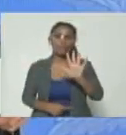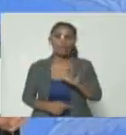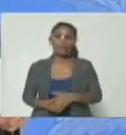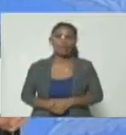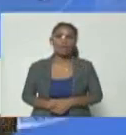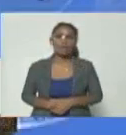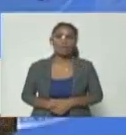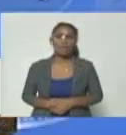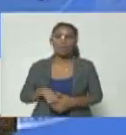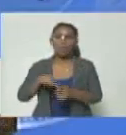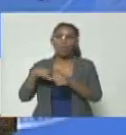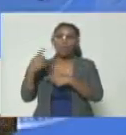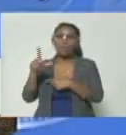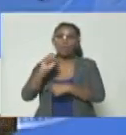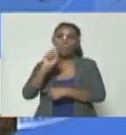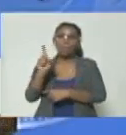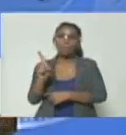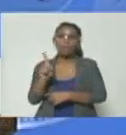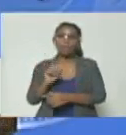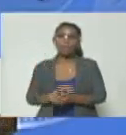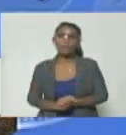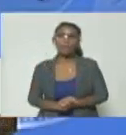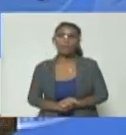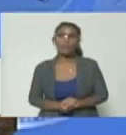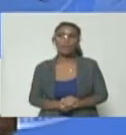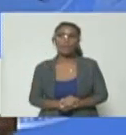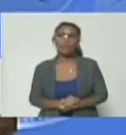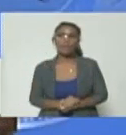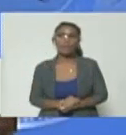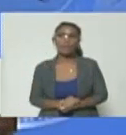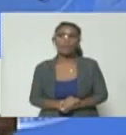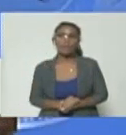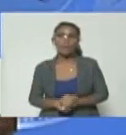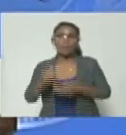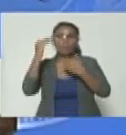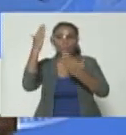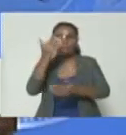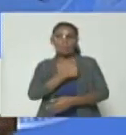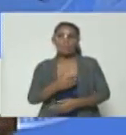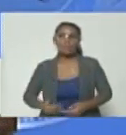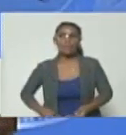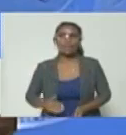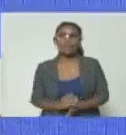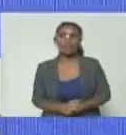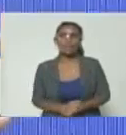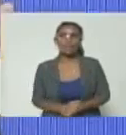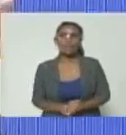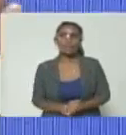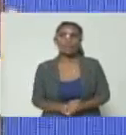siguiente pregunta Marco Salgado por Hispanteve hola presidente ¿cómo está? buenas tardes ¿cómo